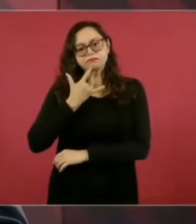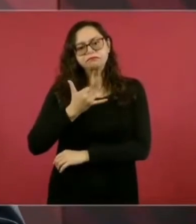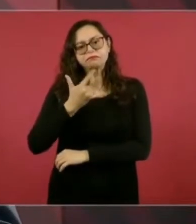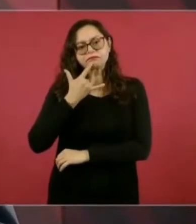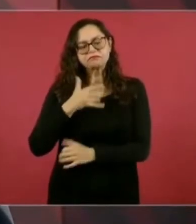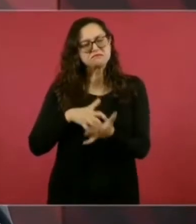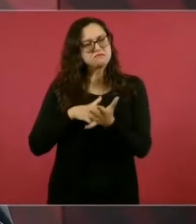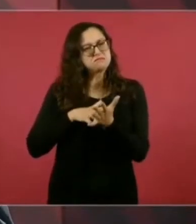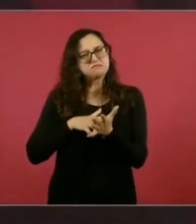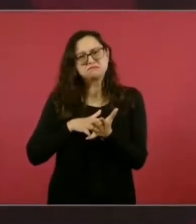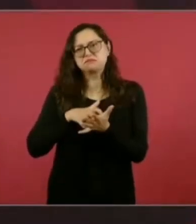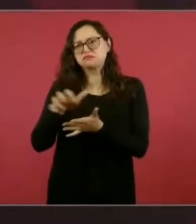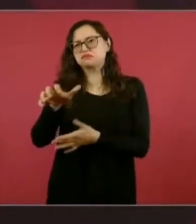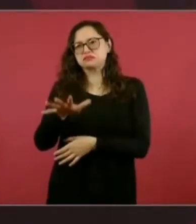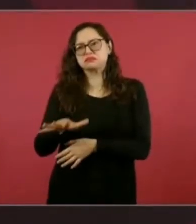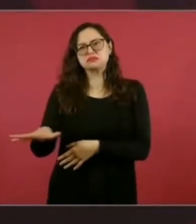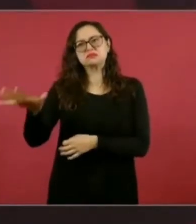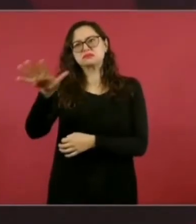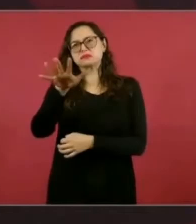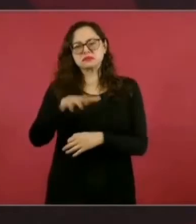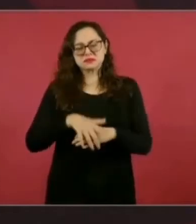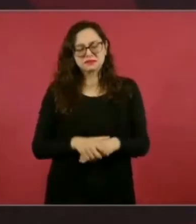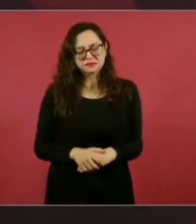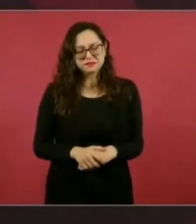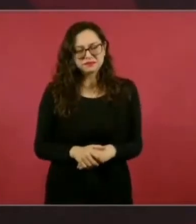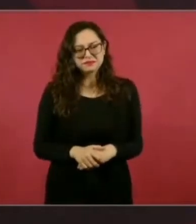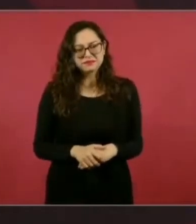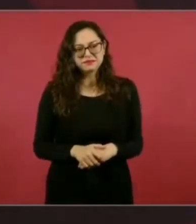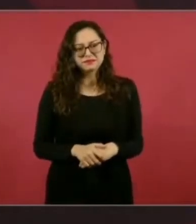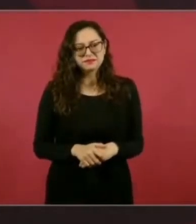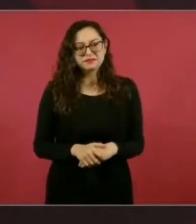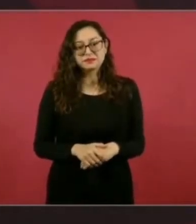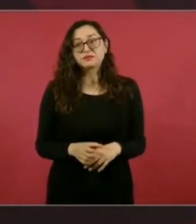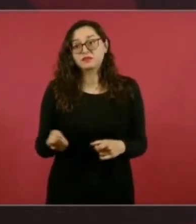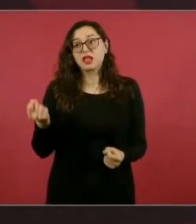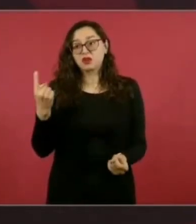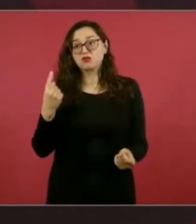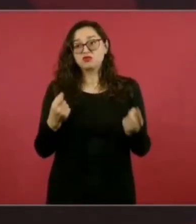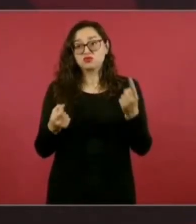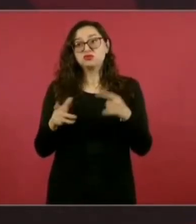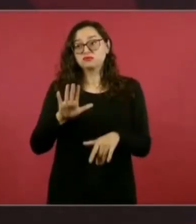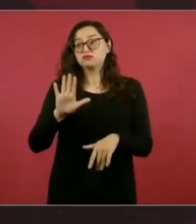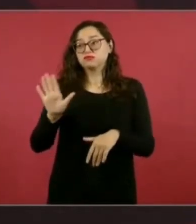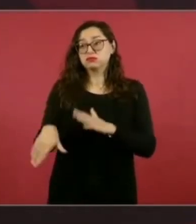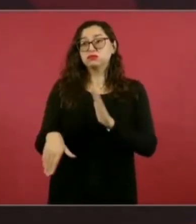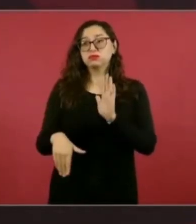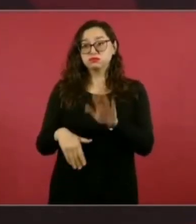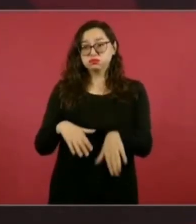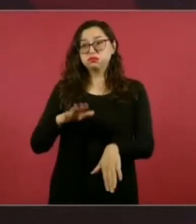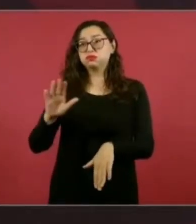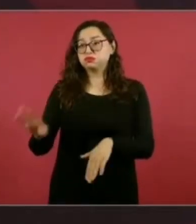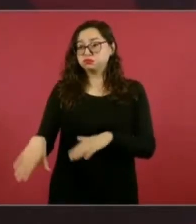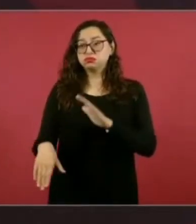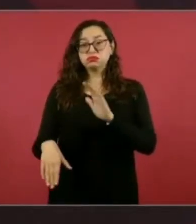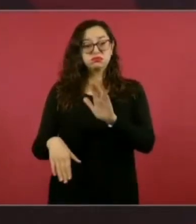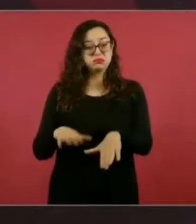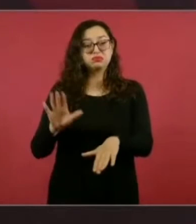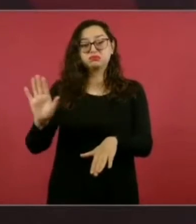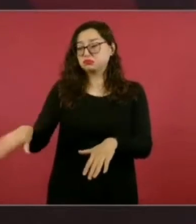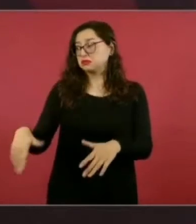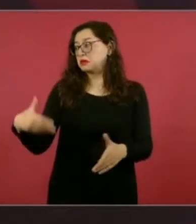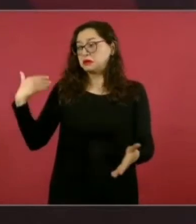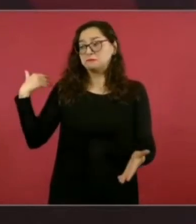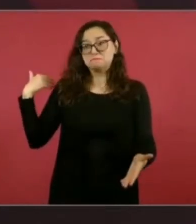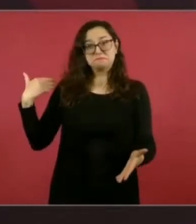millones de mexicanos. Algunos ya se nos adelantaron bastantes, se nos adelantaron porque